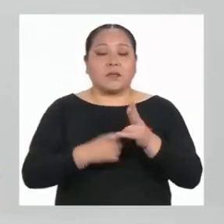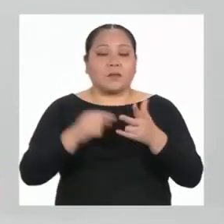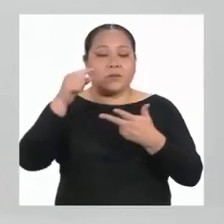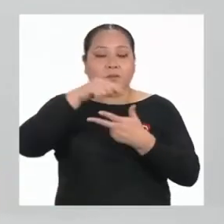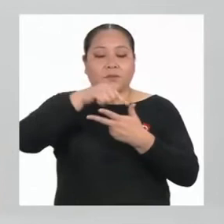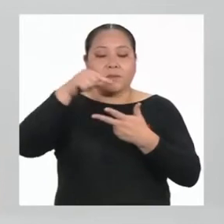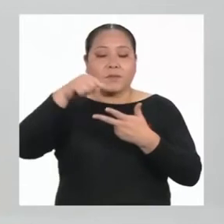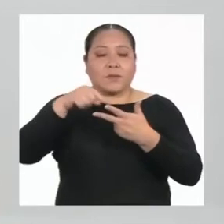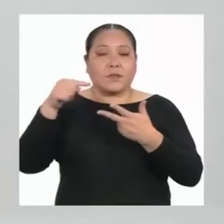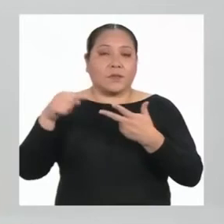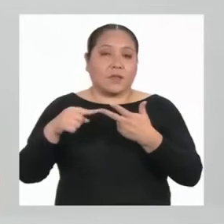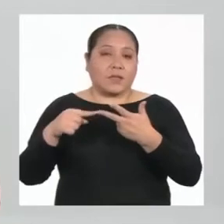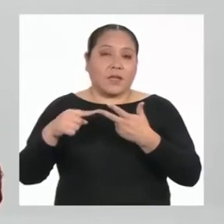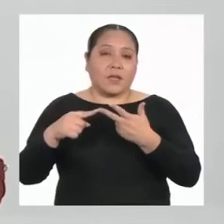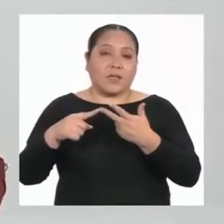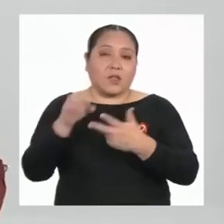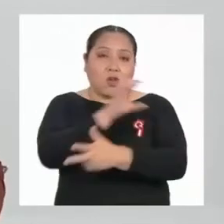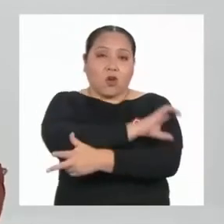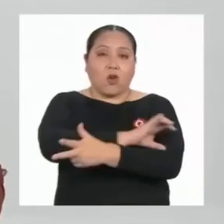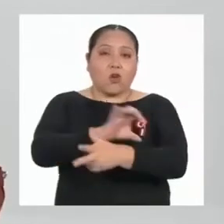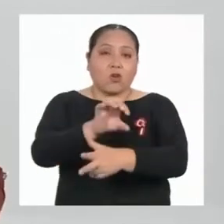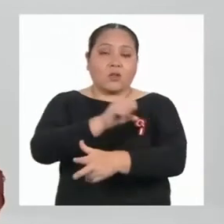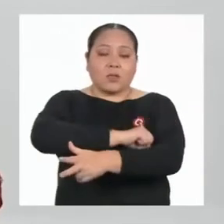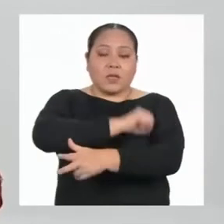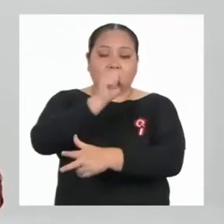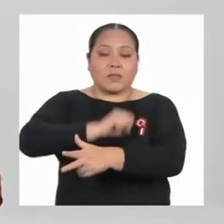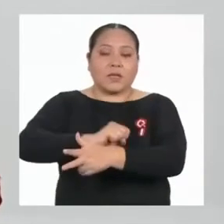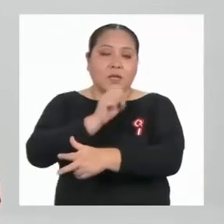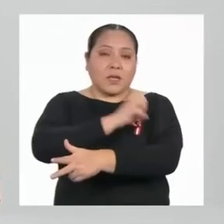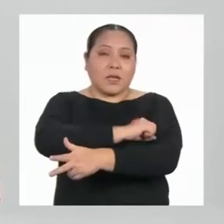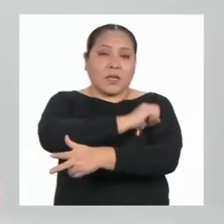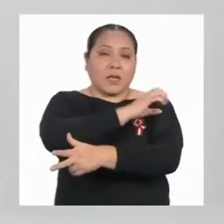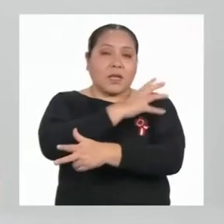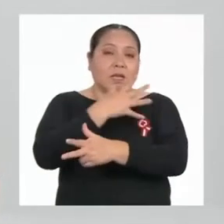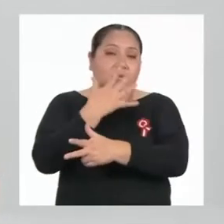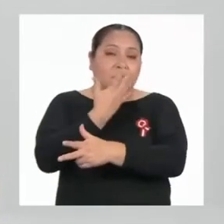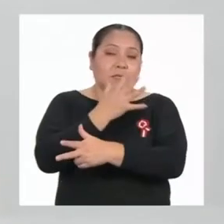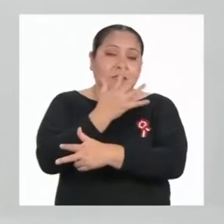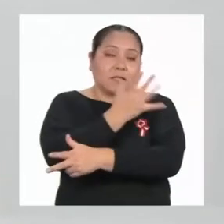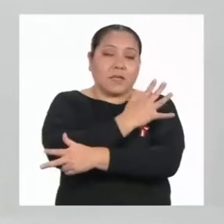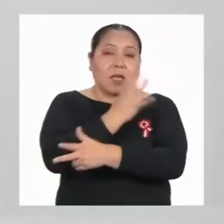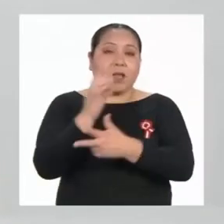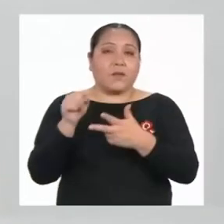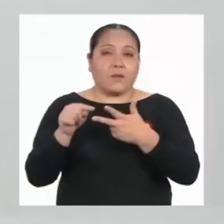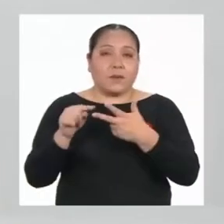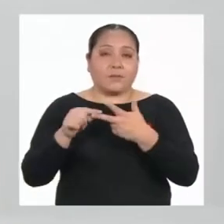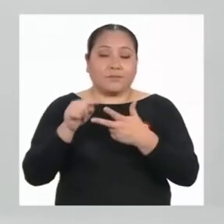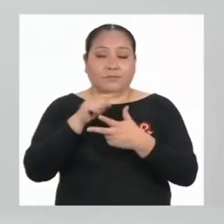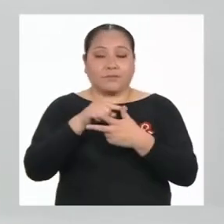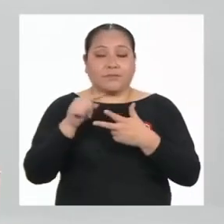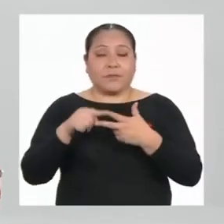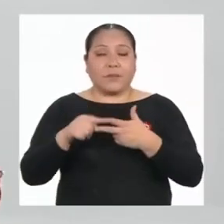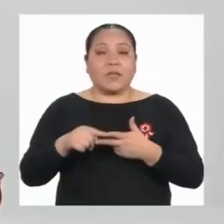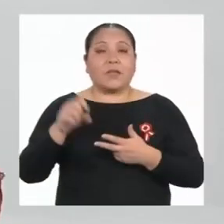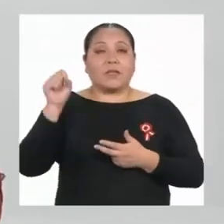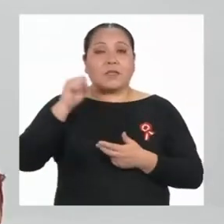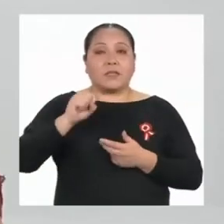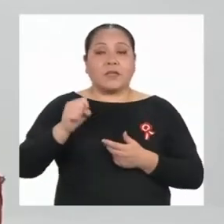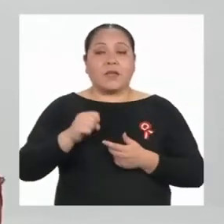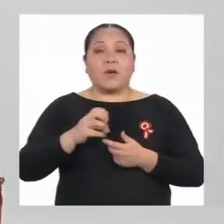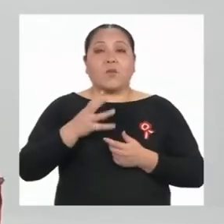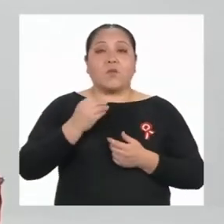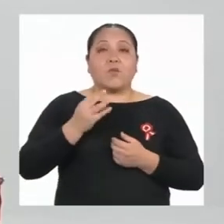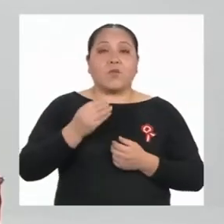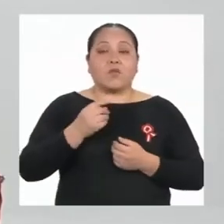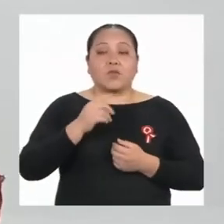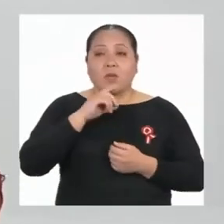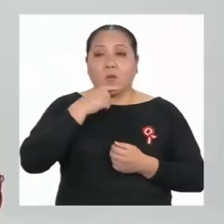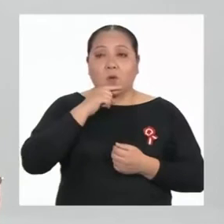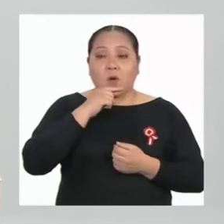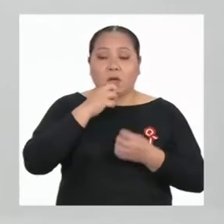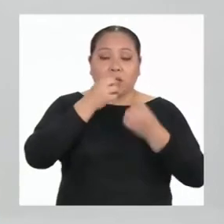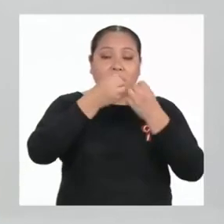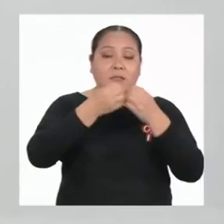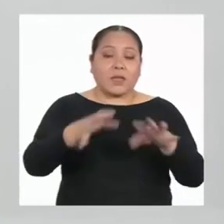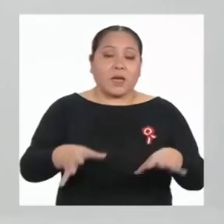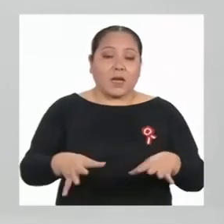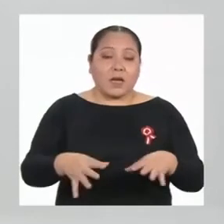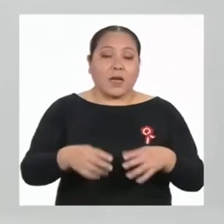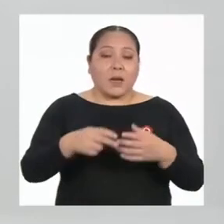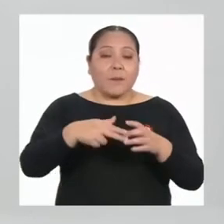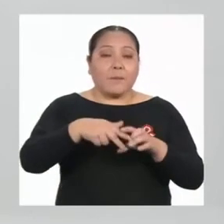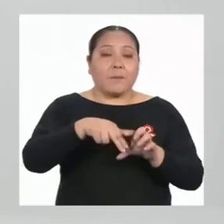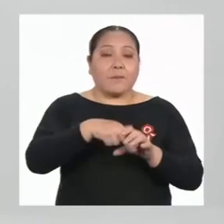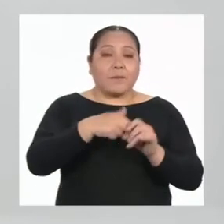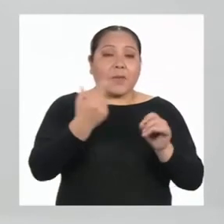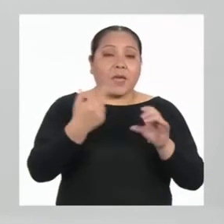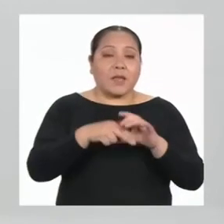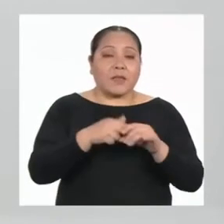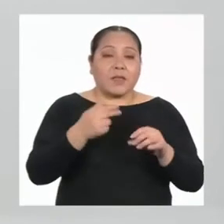regiones del Perú. Es decir, si bien más estudiantes mujeres abandonan la escuela, el número de